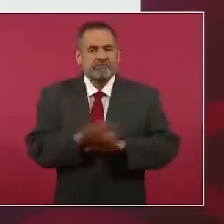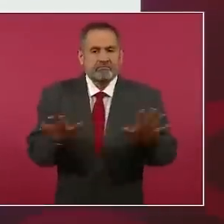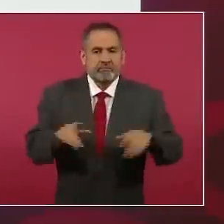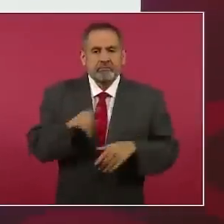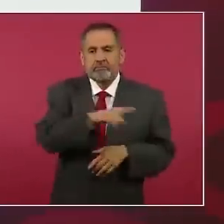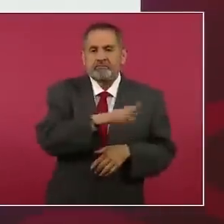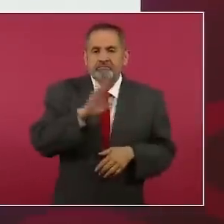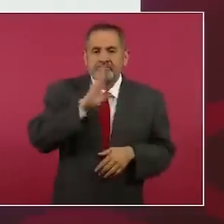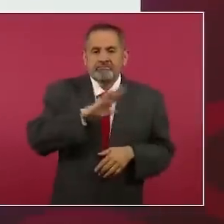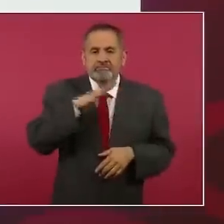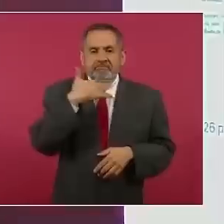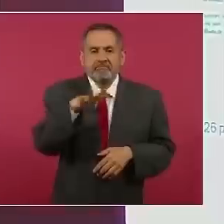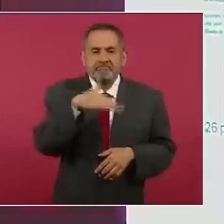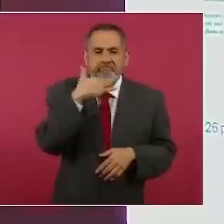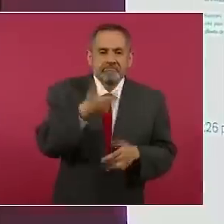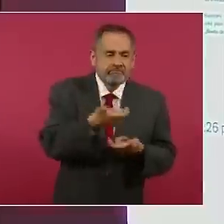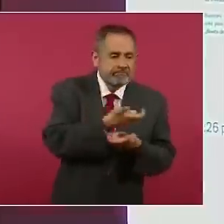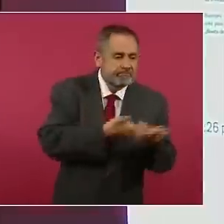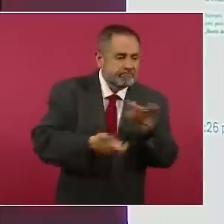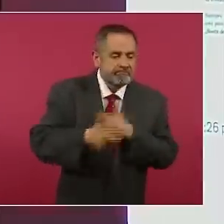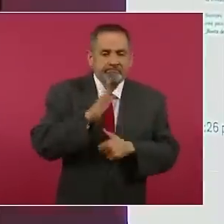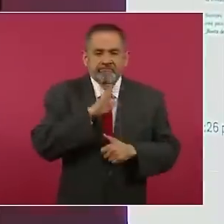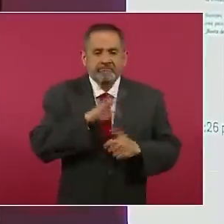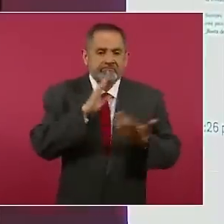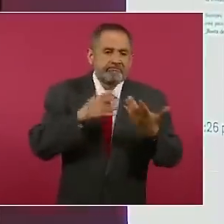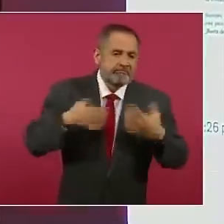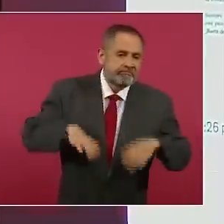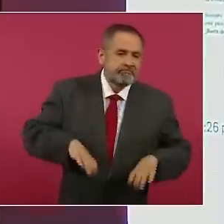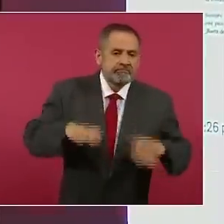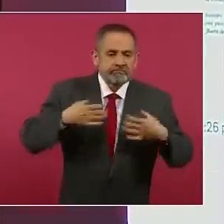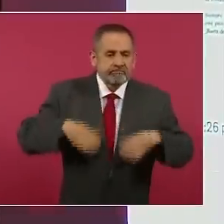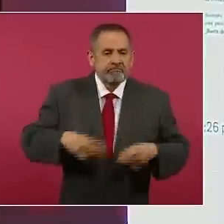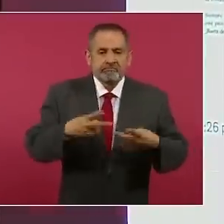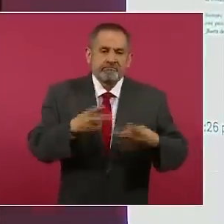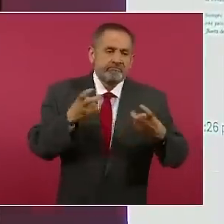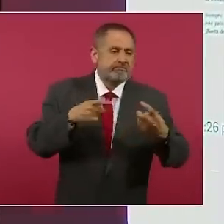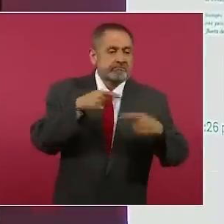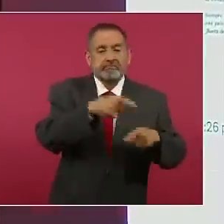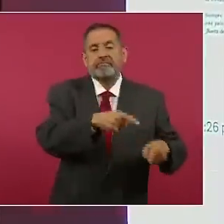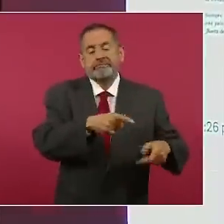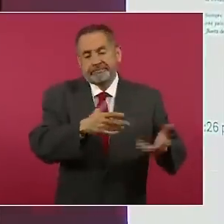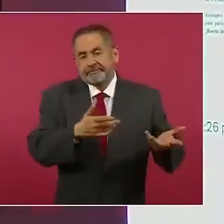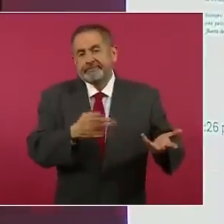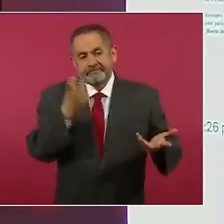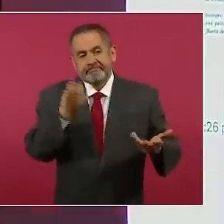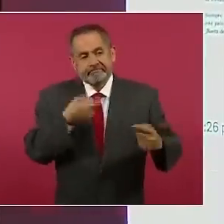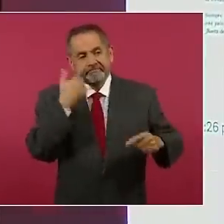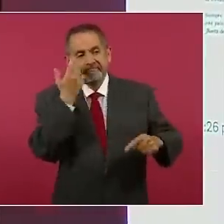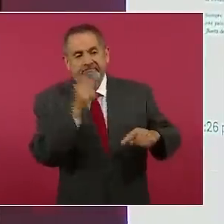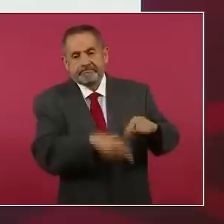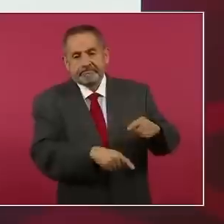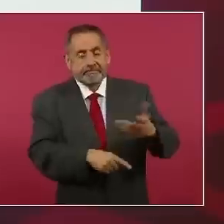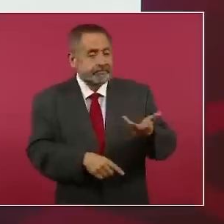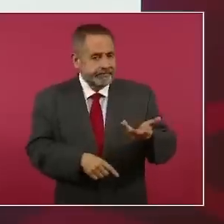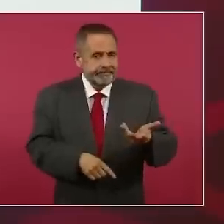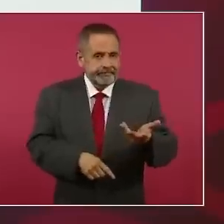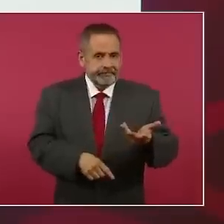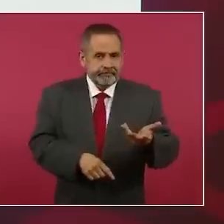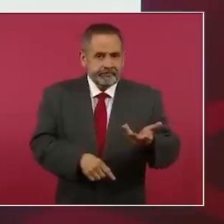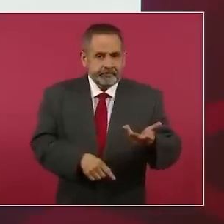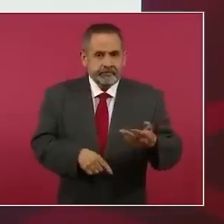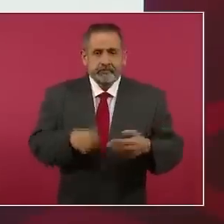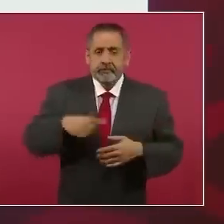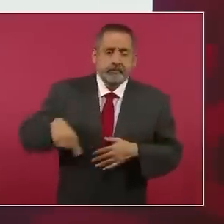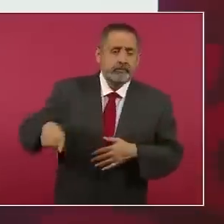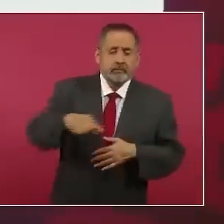malversaciones de fondos financieros que con tanto